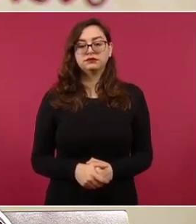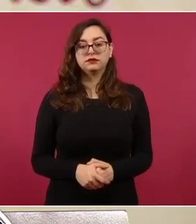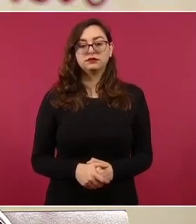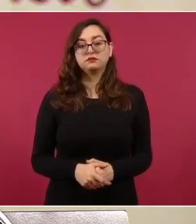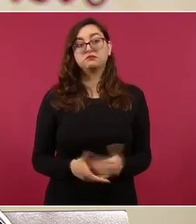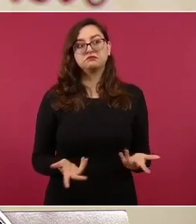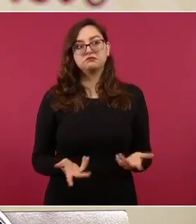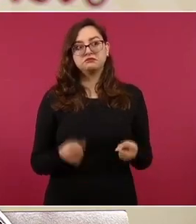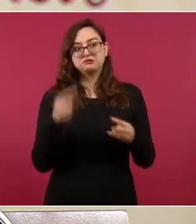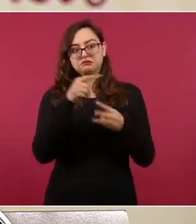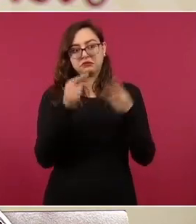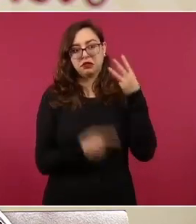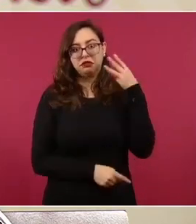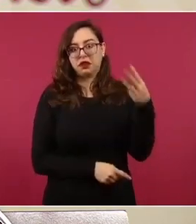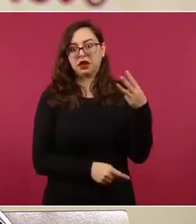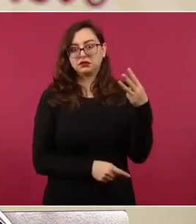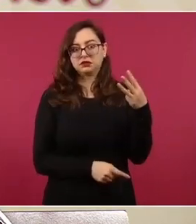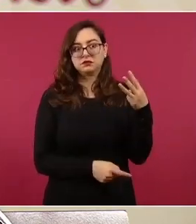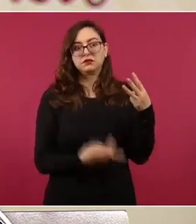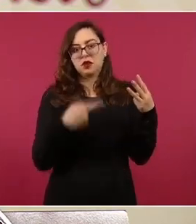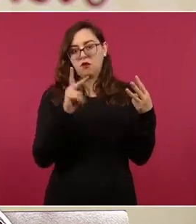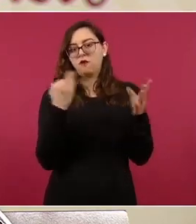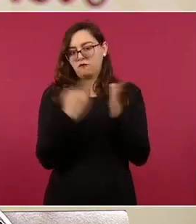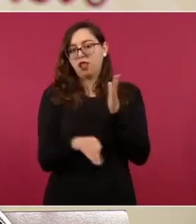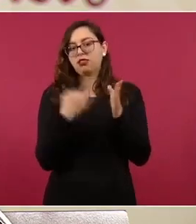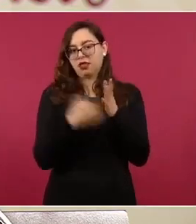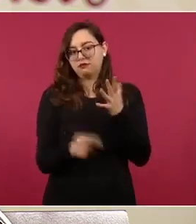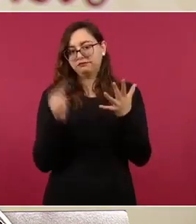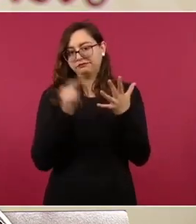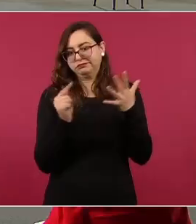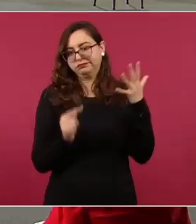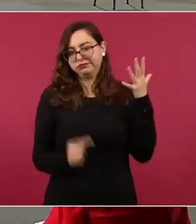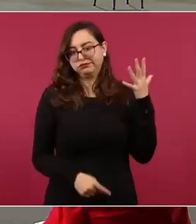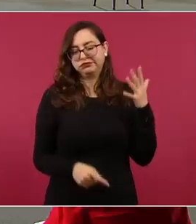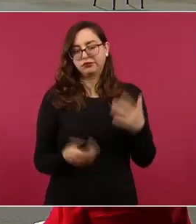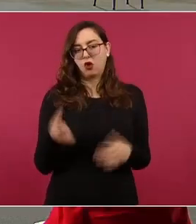del día otras confirmaciones que me anunciaron por parte del gobierno de Canadá.